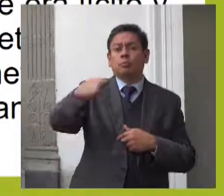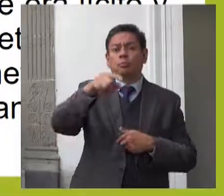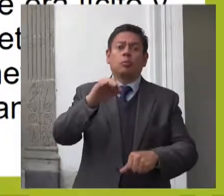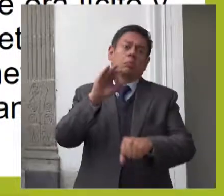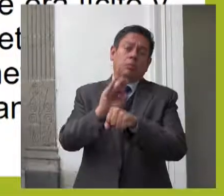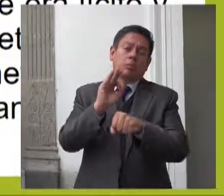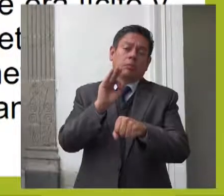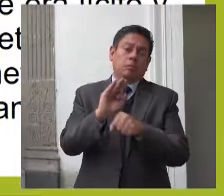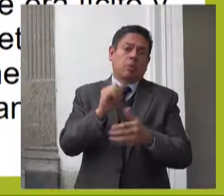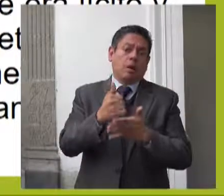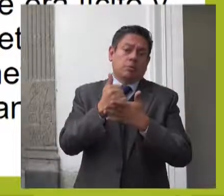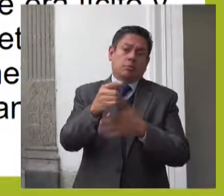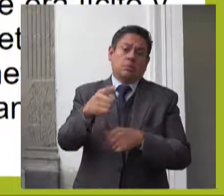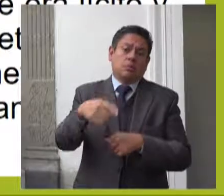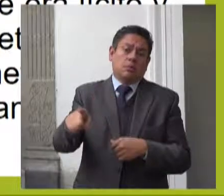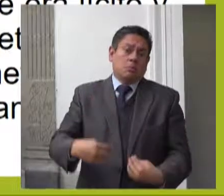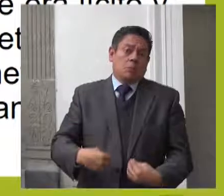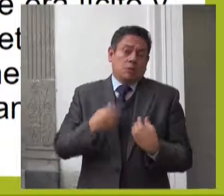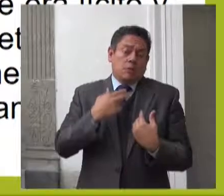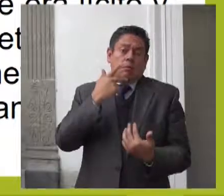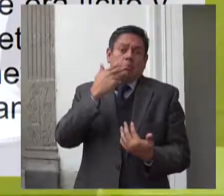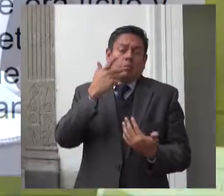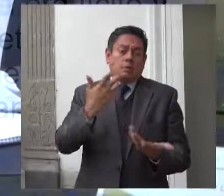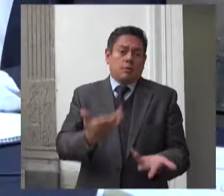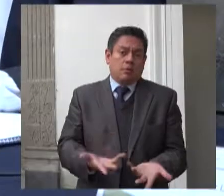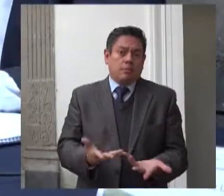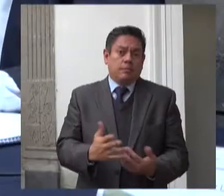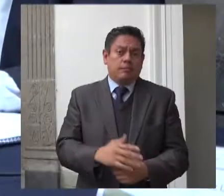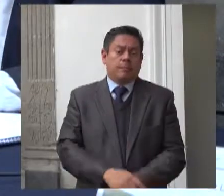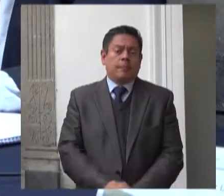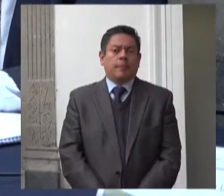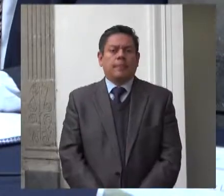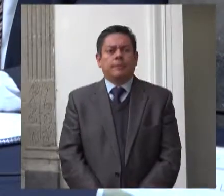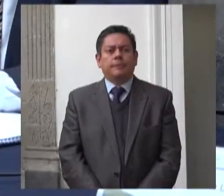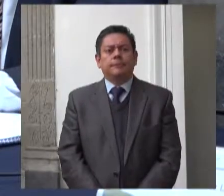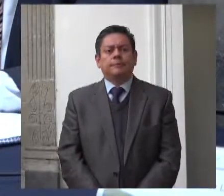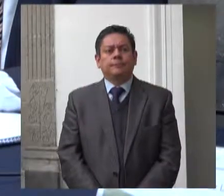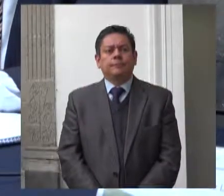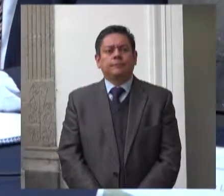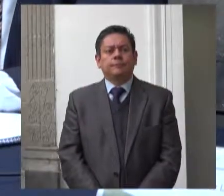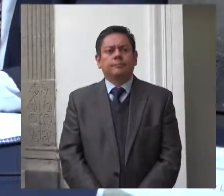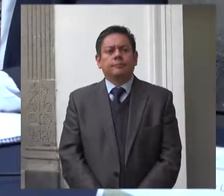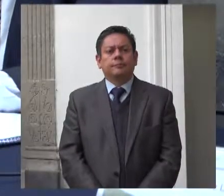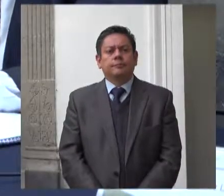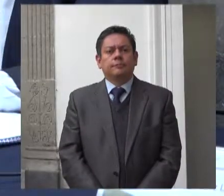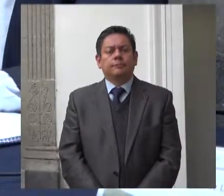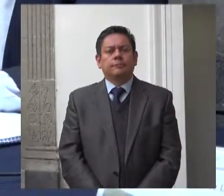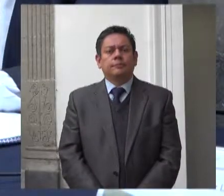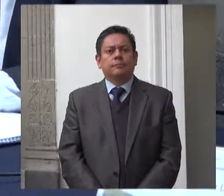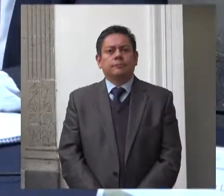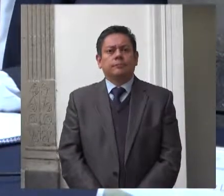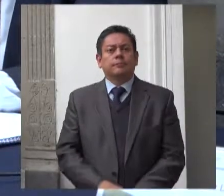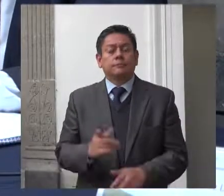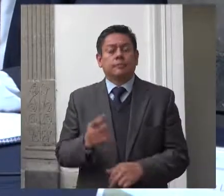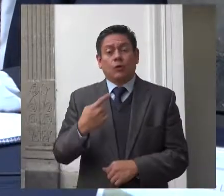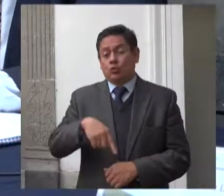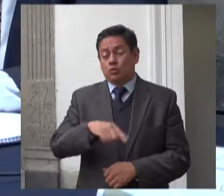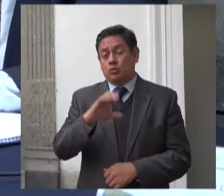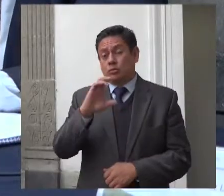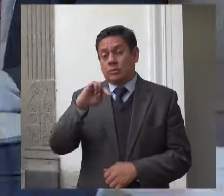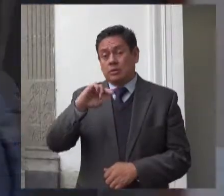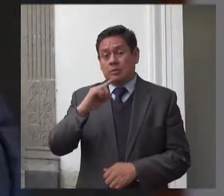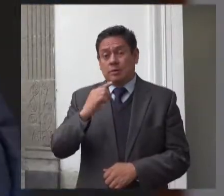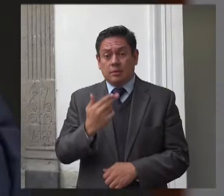y calidad de los servicios que prestaban a niñas y niños esta comisión nacional